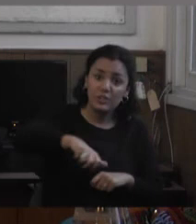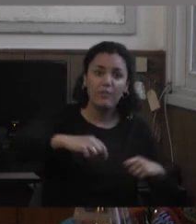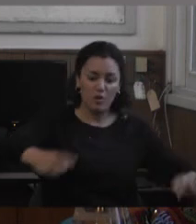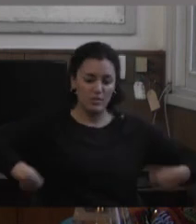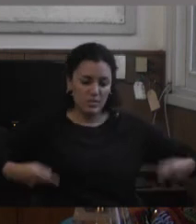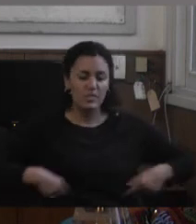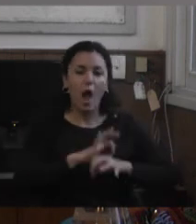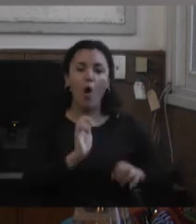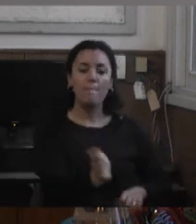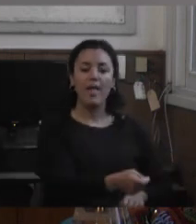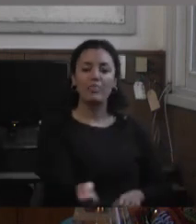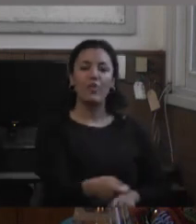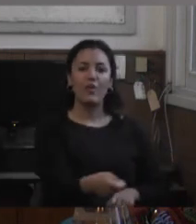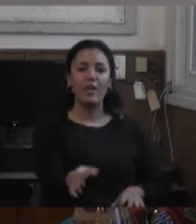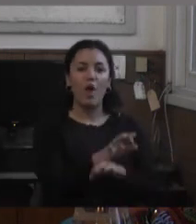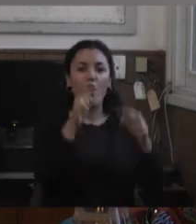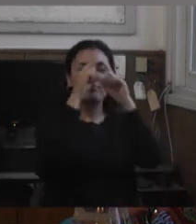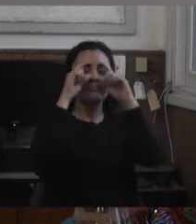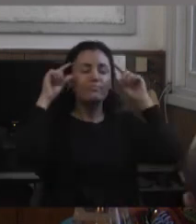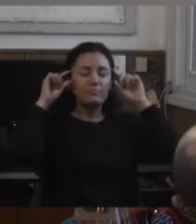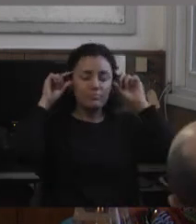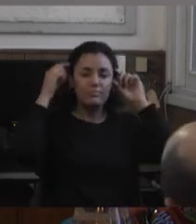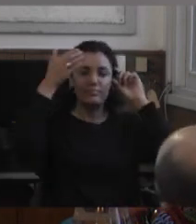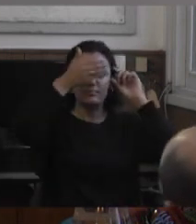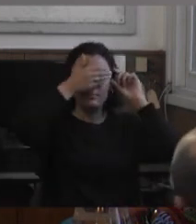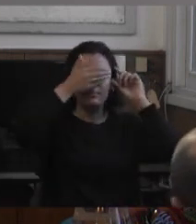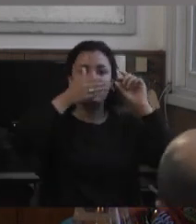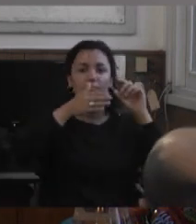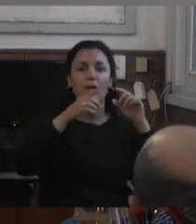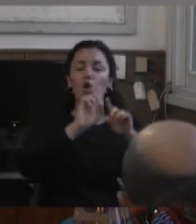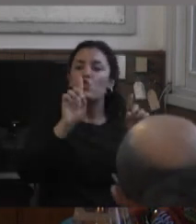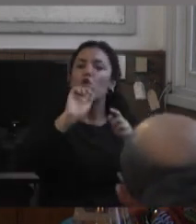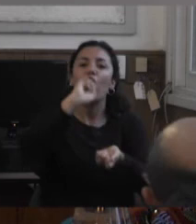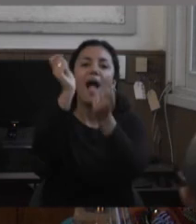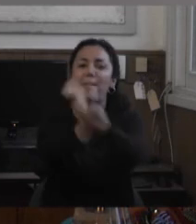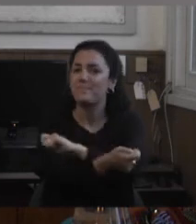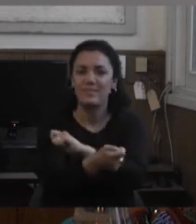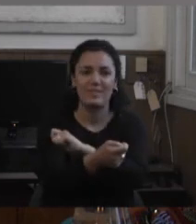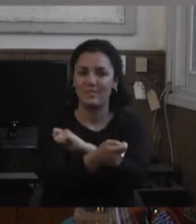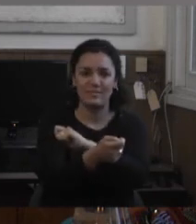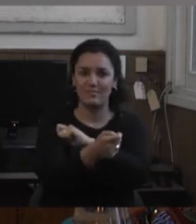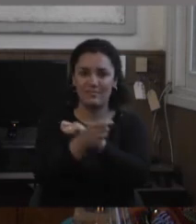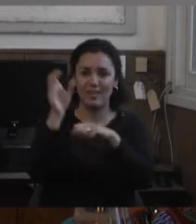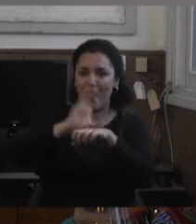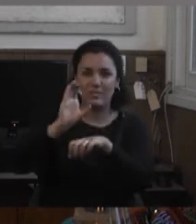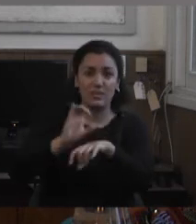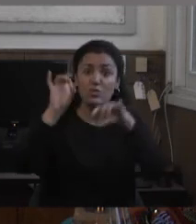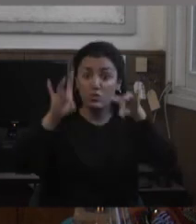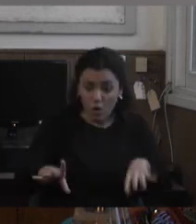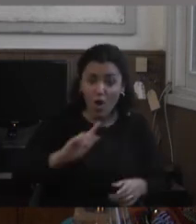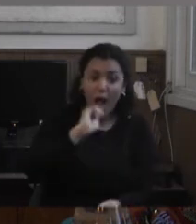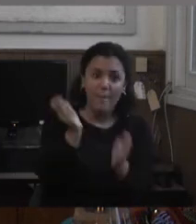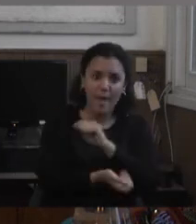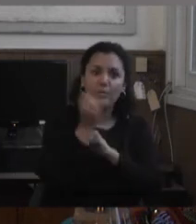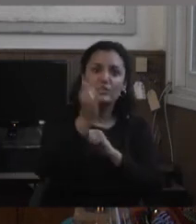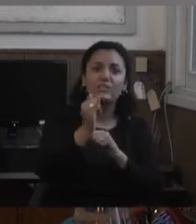o llevo bastones o se tapan los ojos pero vos no modifiques tu clase solamente lo que modificamos es el grupo